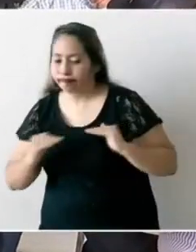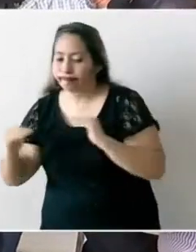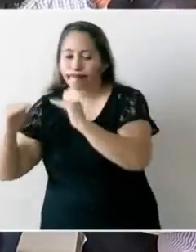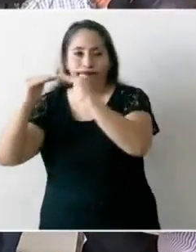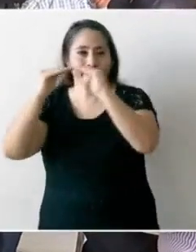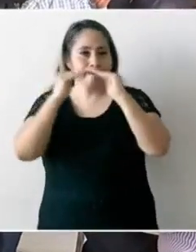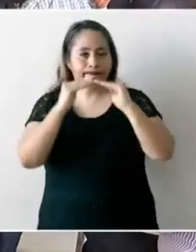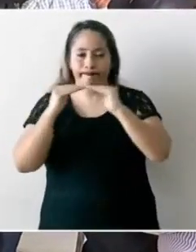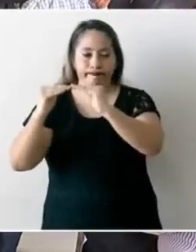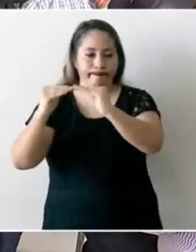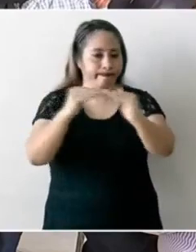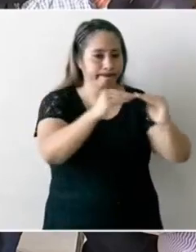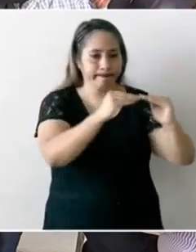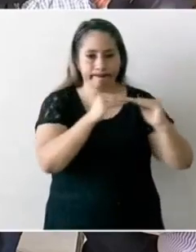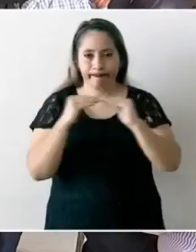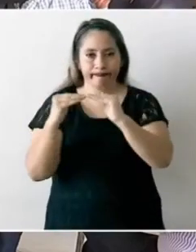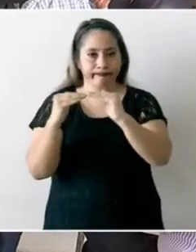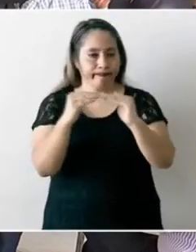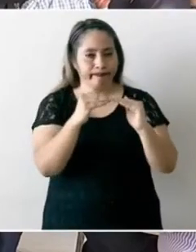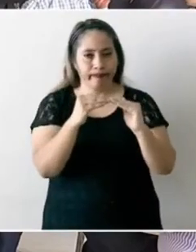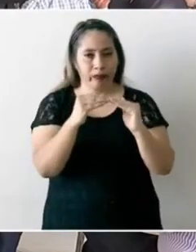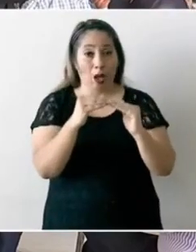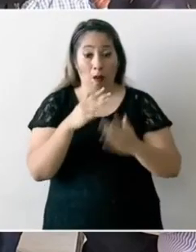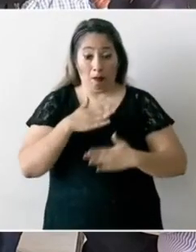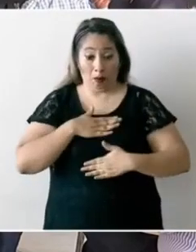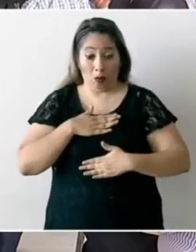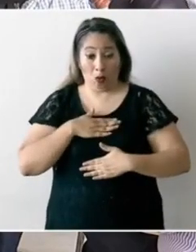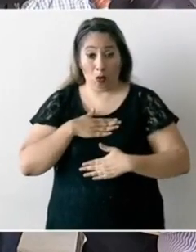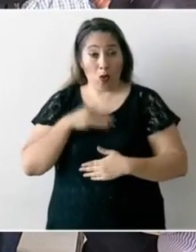Mi único amo es el pueblo.